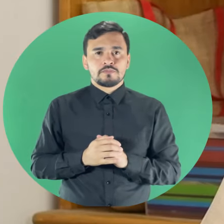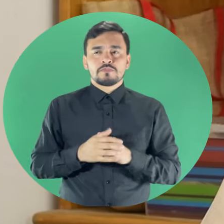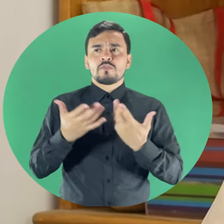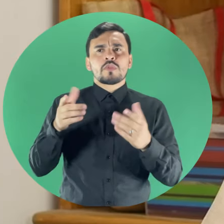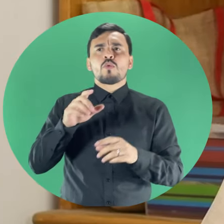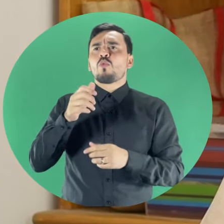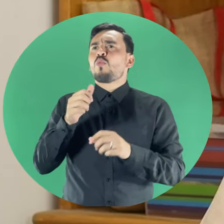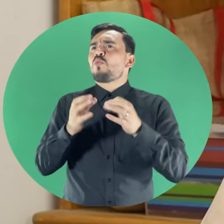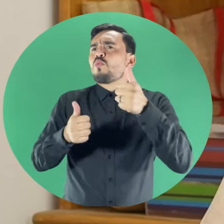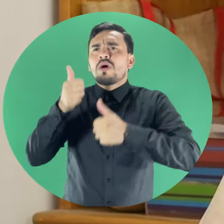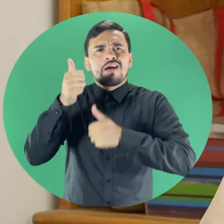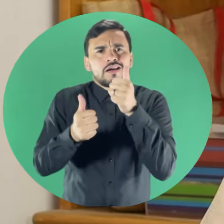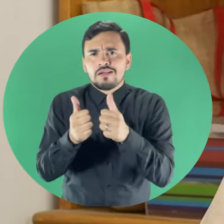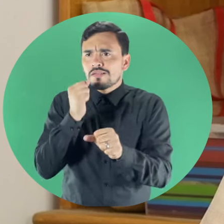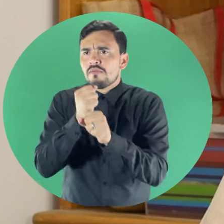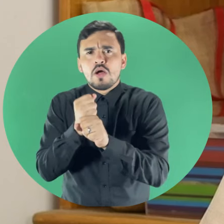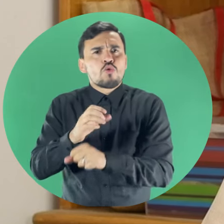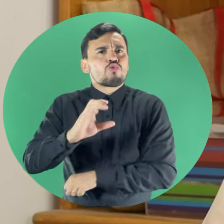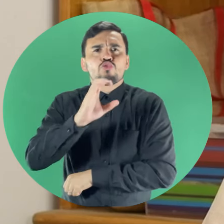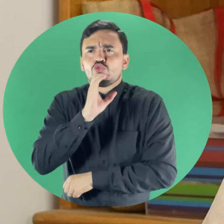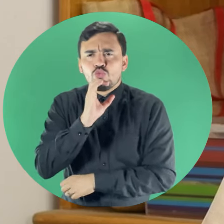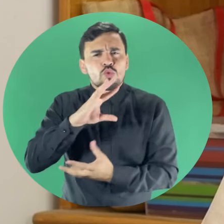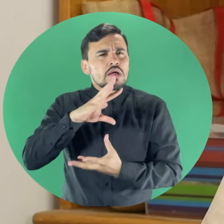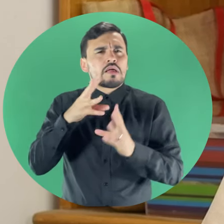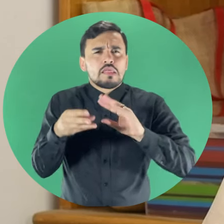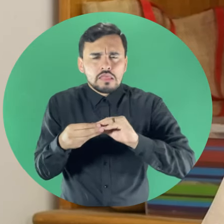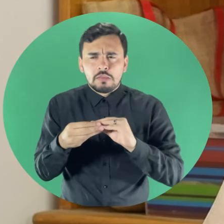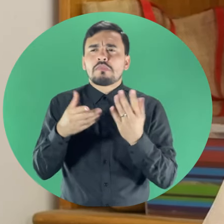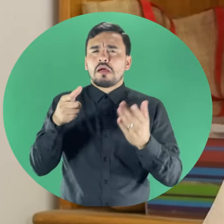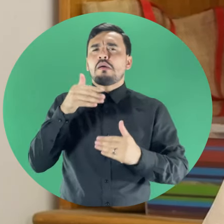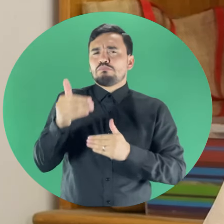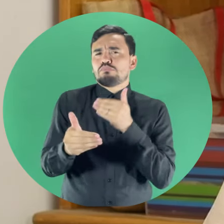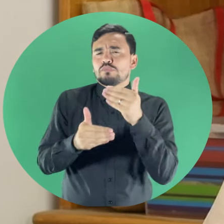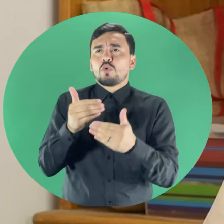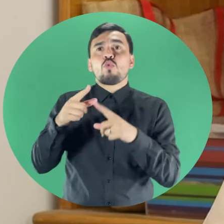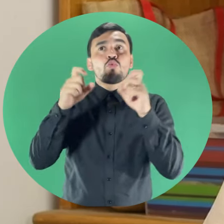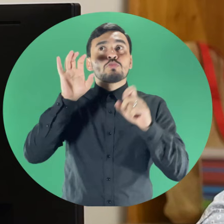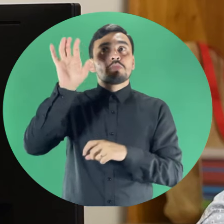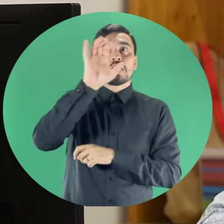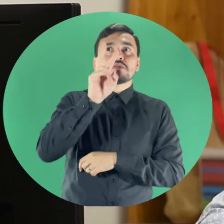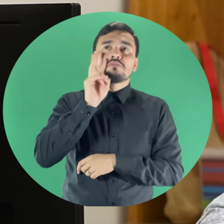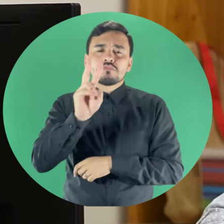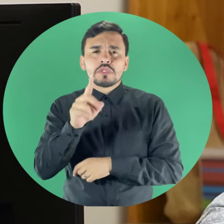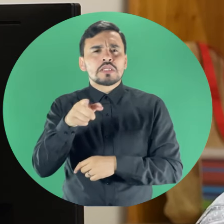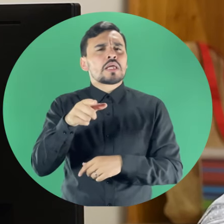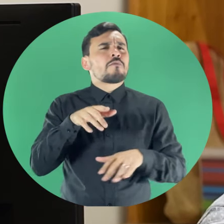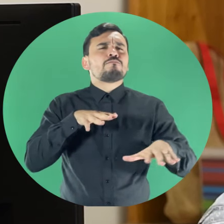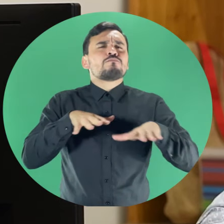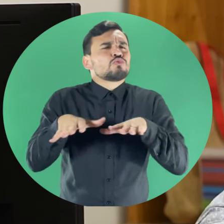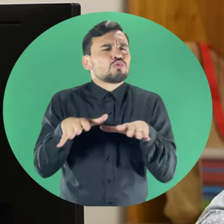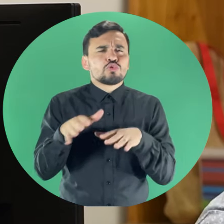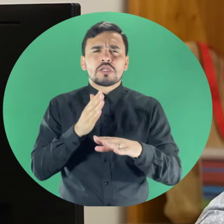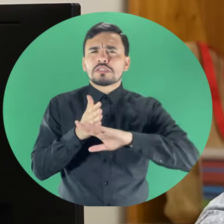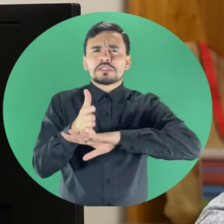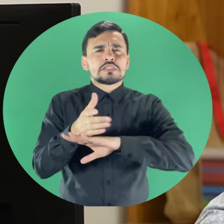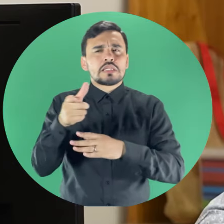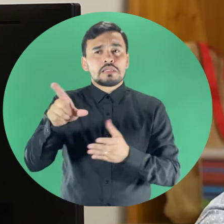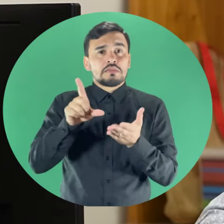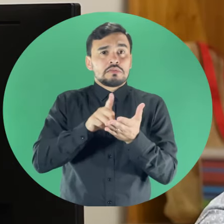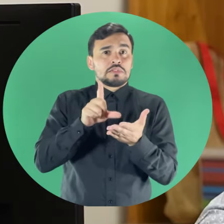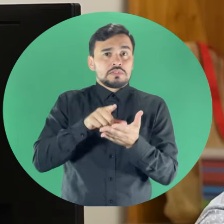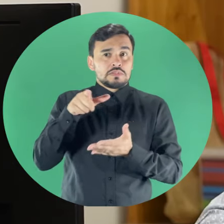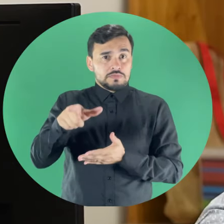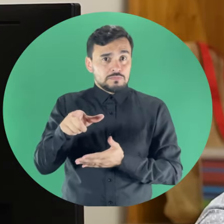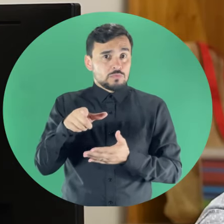Existían orientaciones respecto a cómo hacer una adaptación, pero de otros países. Las funciones de accesibilidad del libro